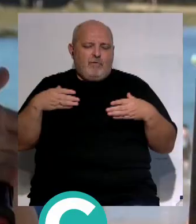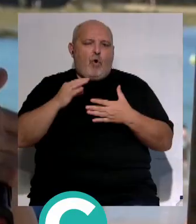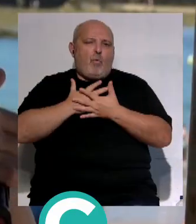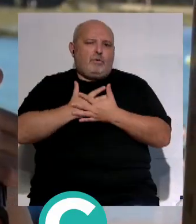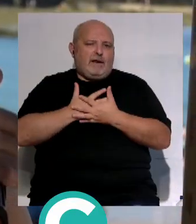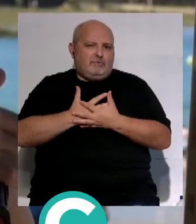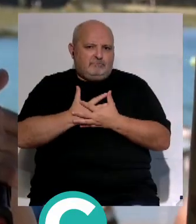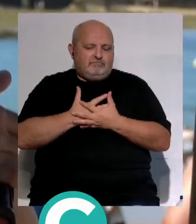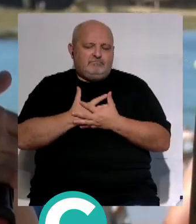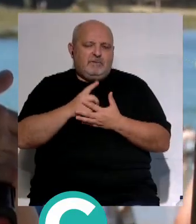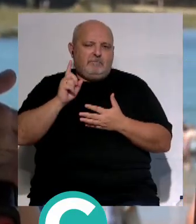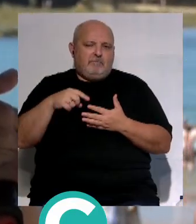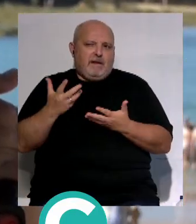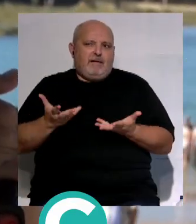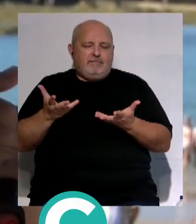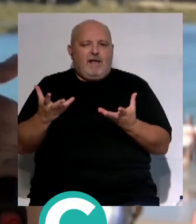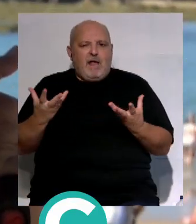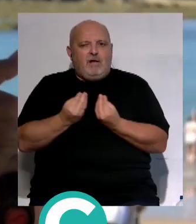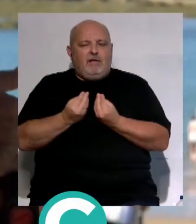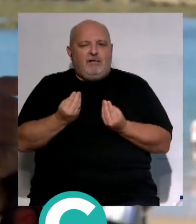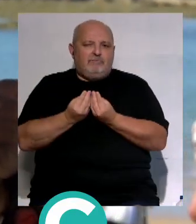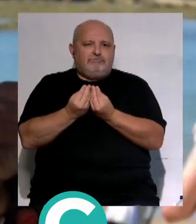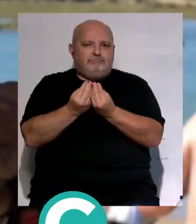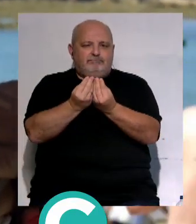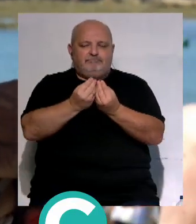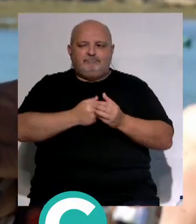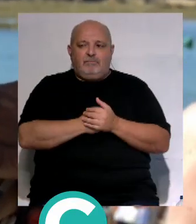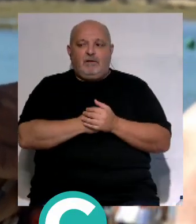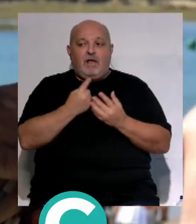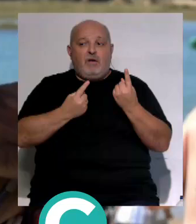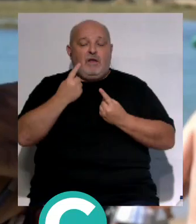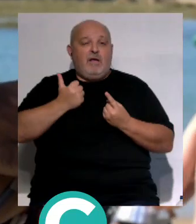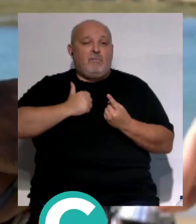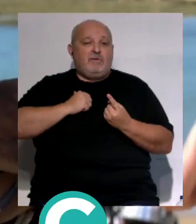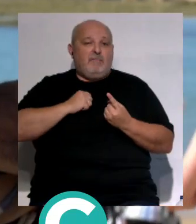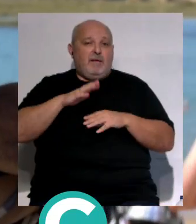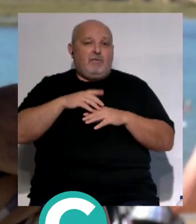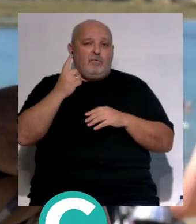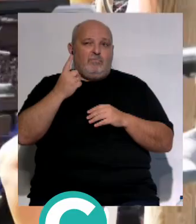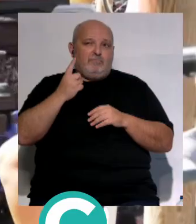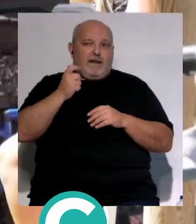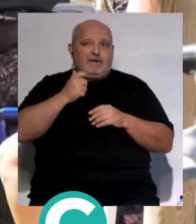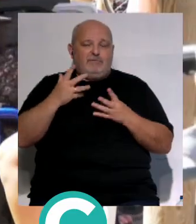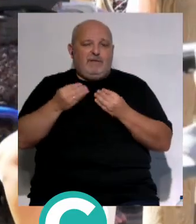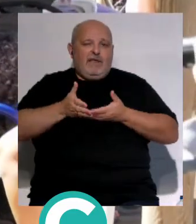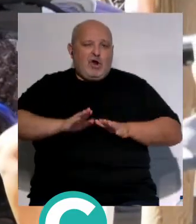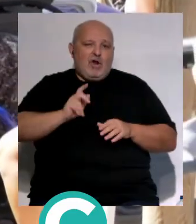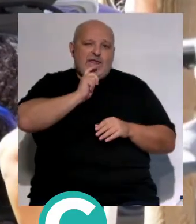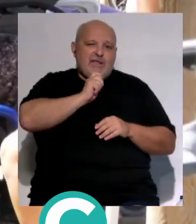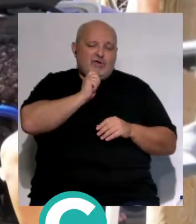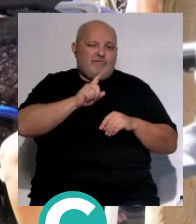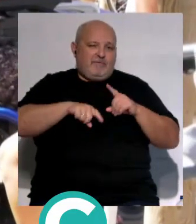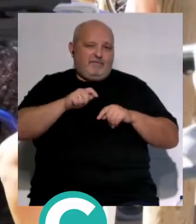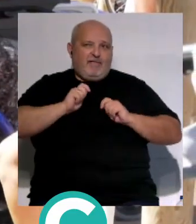voluntarios que colaboran para el traslado y la estancia en la playa. Muchos aprovechan para disfrutar de un rato con los hijos o nietos